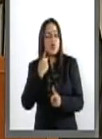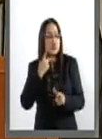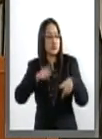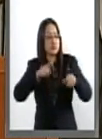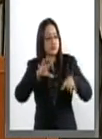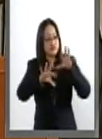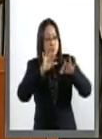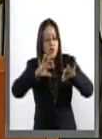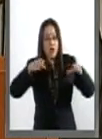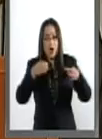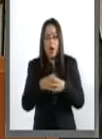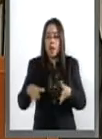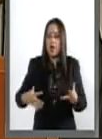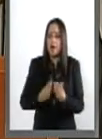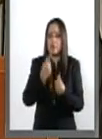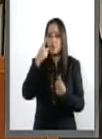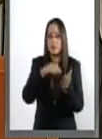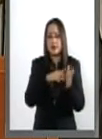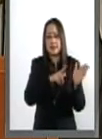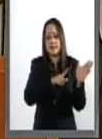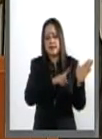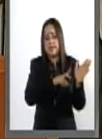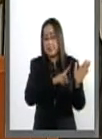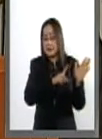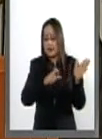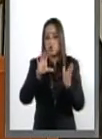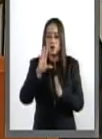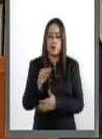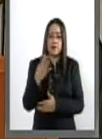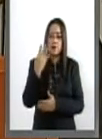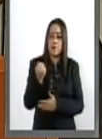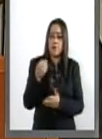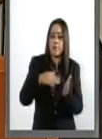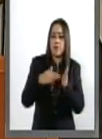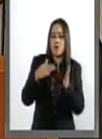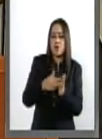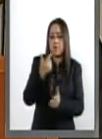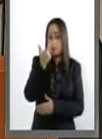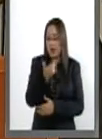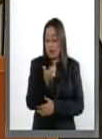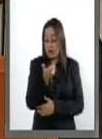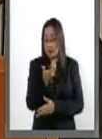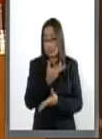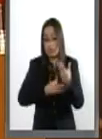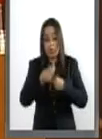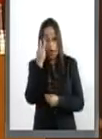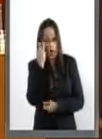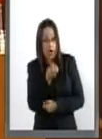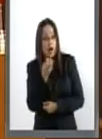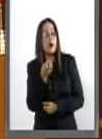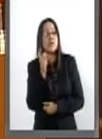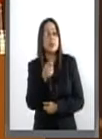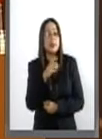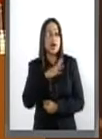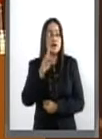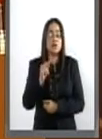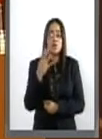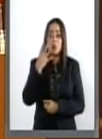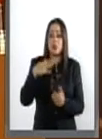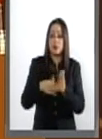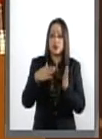equivalen a 1.799 millones de pesos, que 84